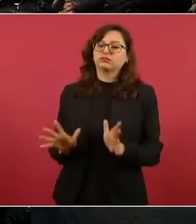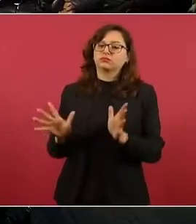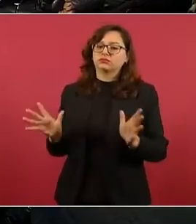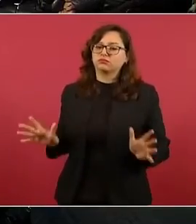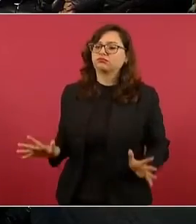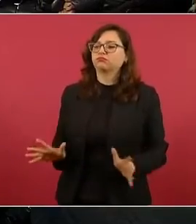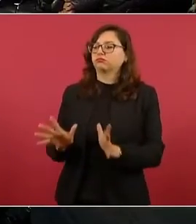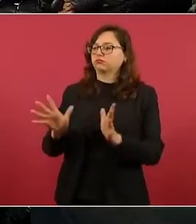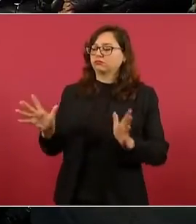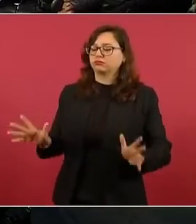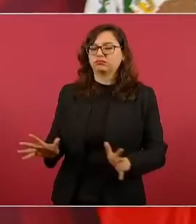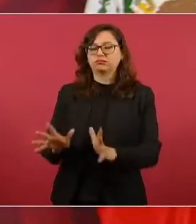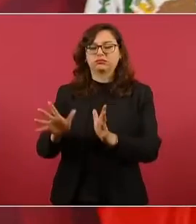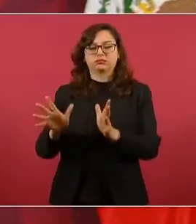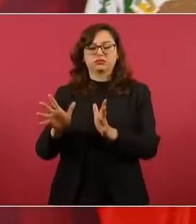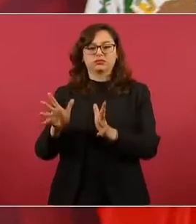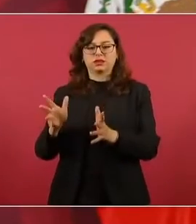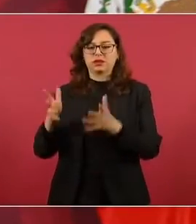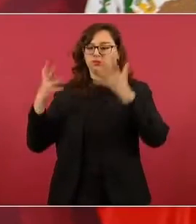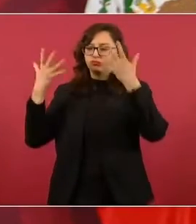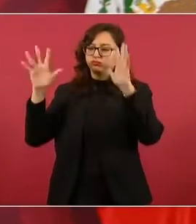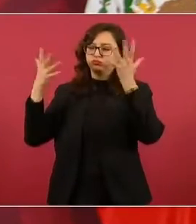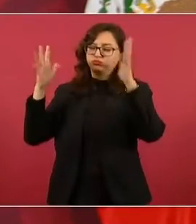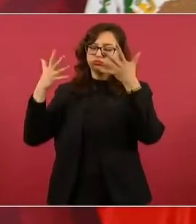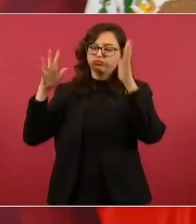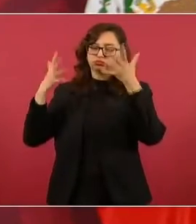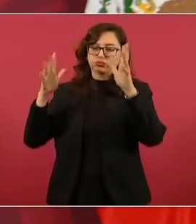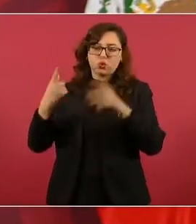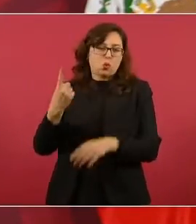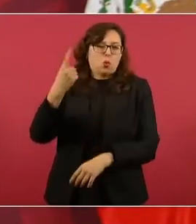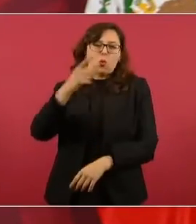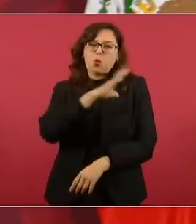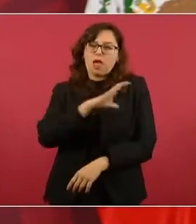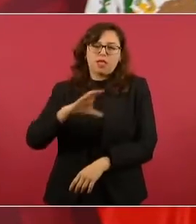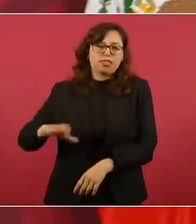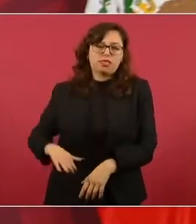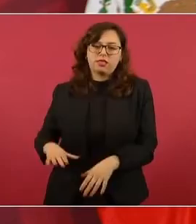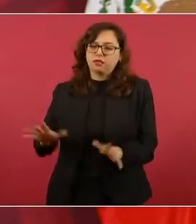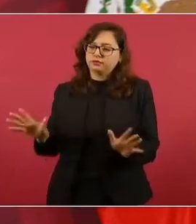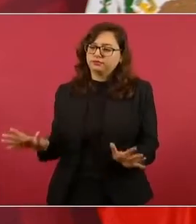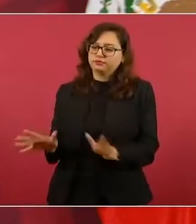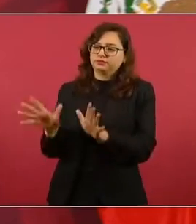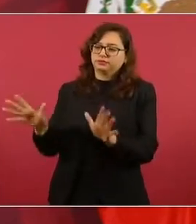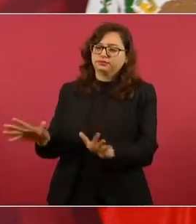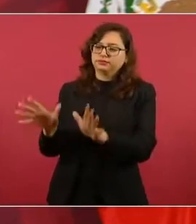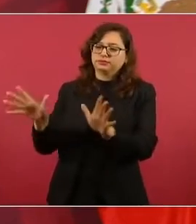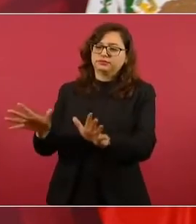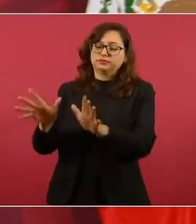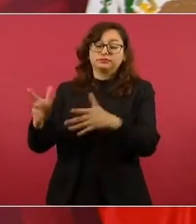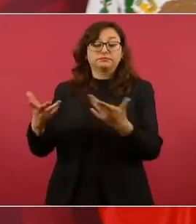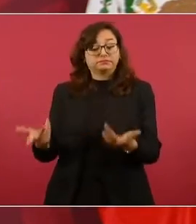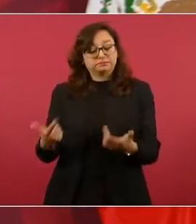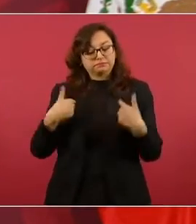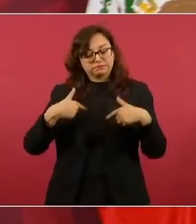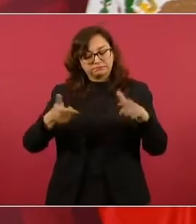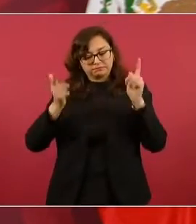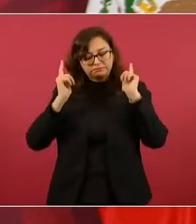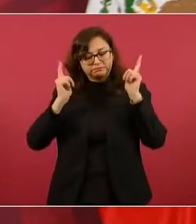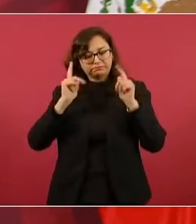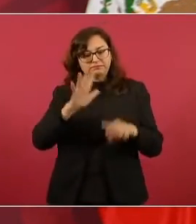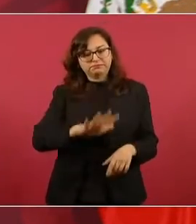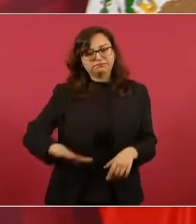siempre. Y todo esto lo digo porque yo confío mucho en el pueblo de Nuevo León es un pueblo trabajador,